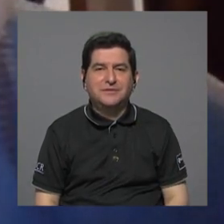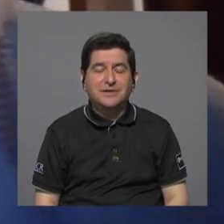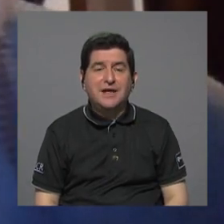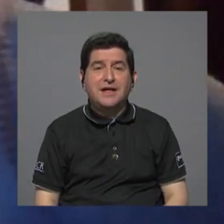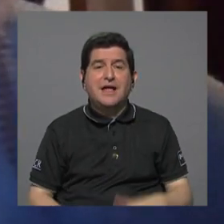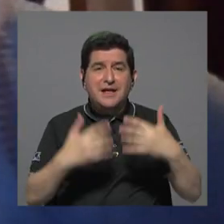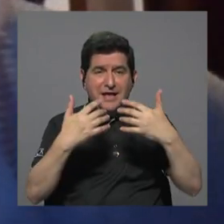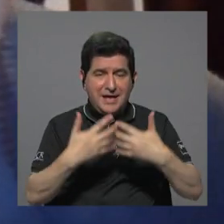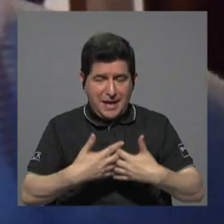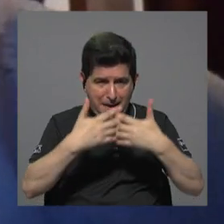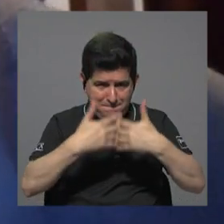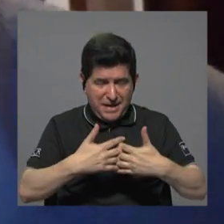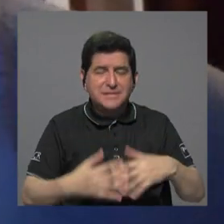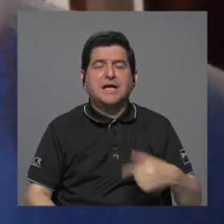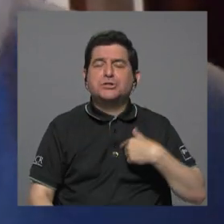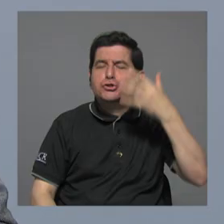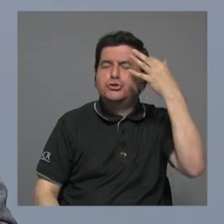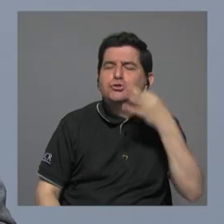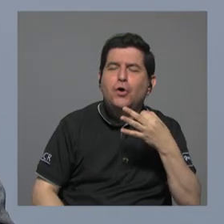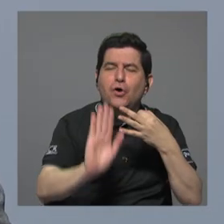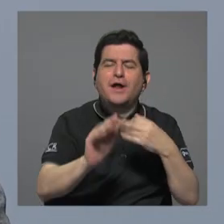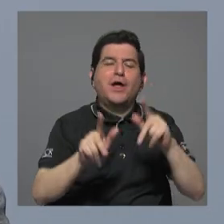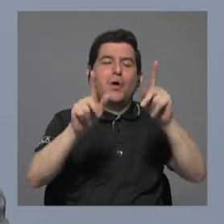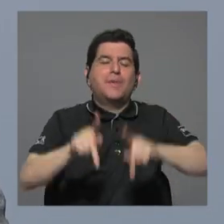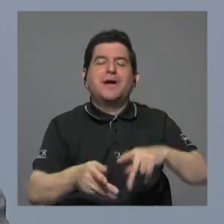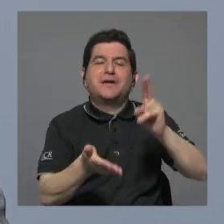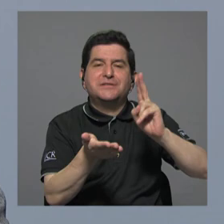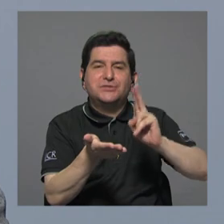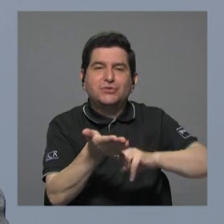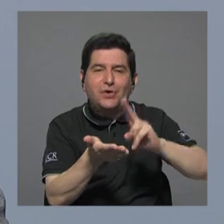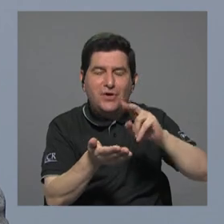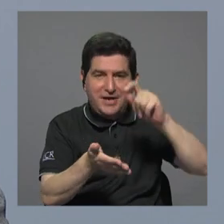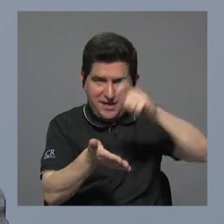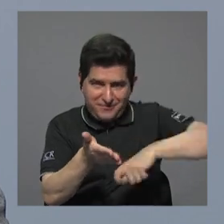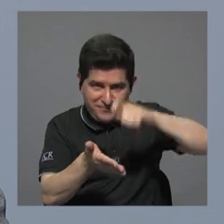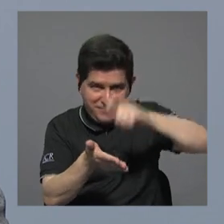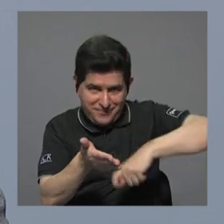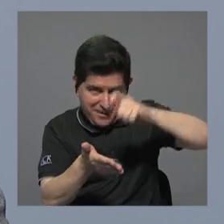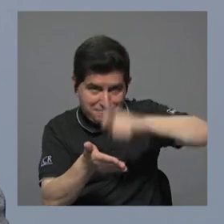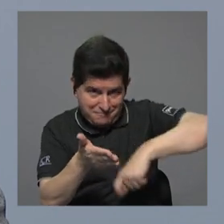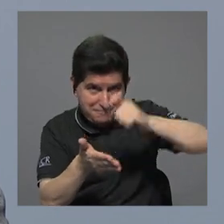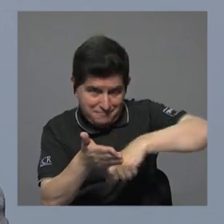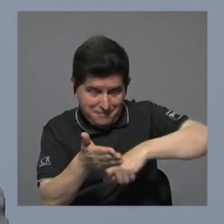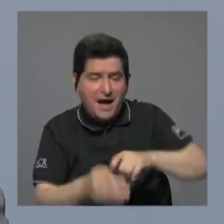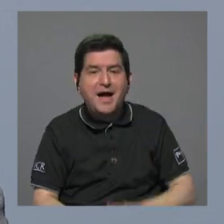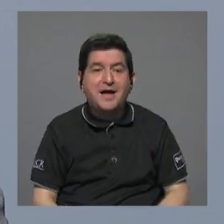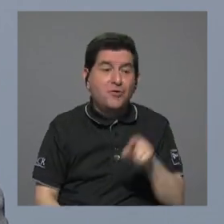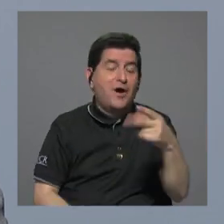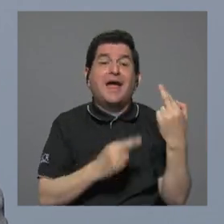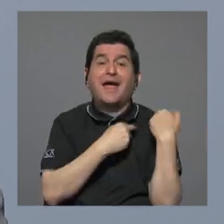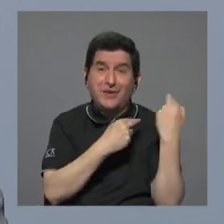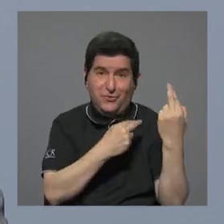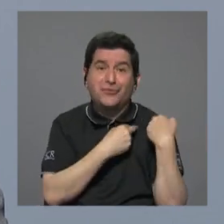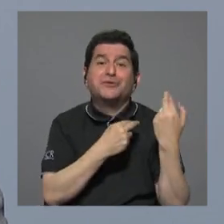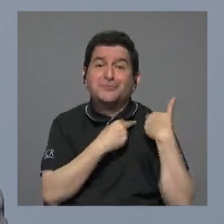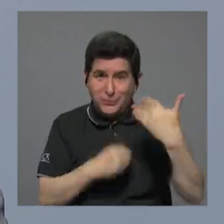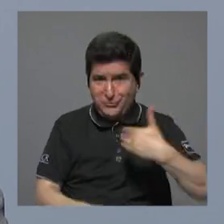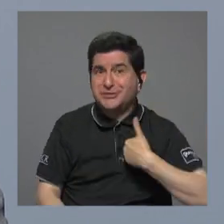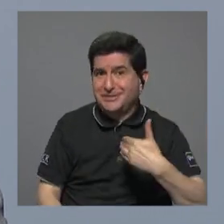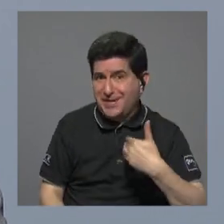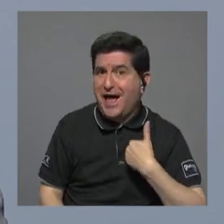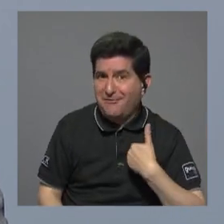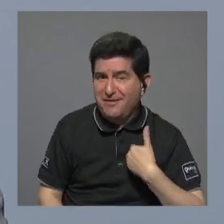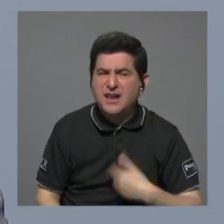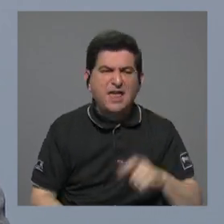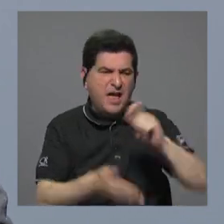empresas exportadoras me parece que los firmantes del contrato son los responsables quienes